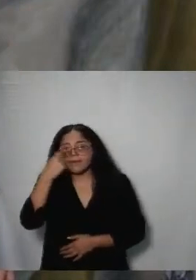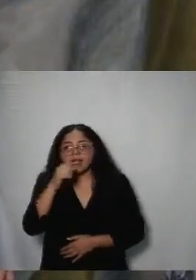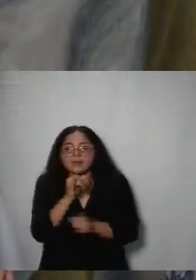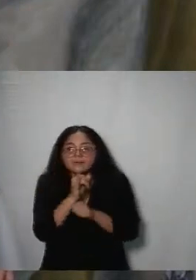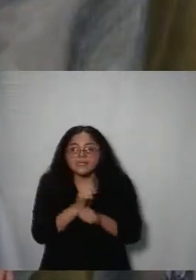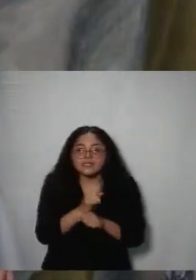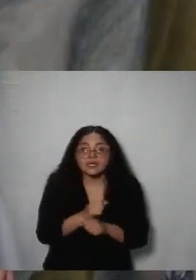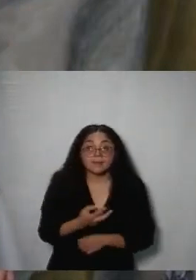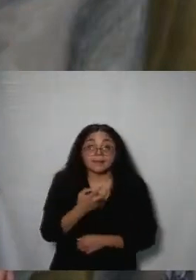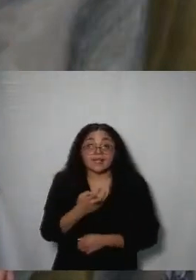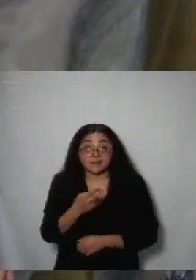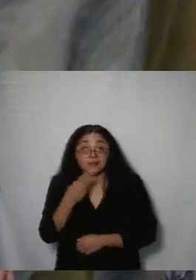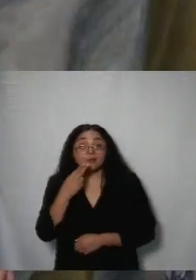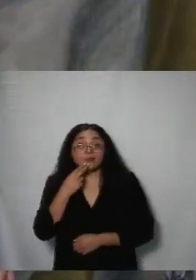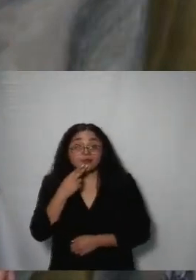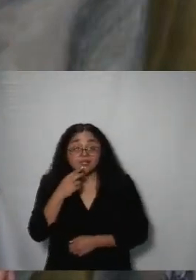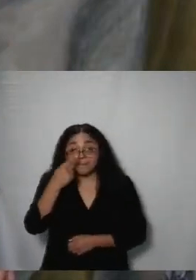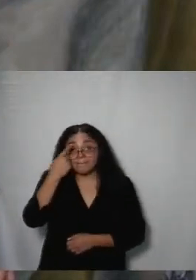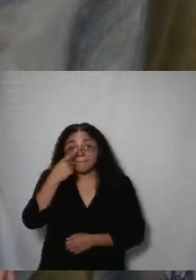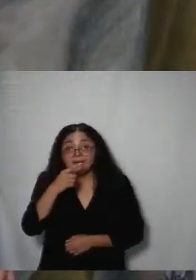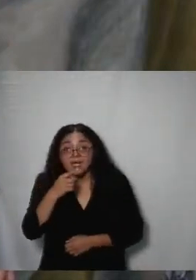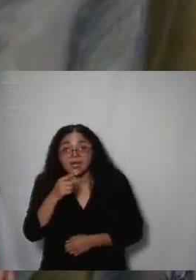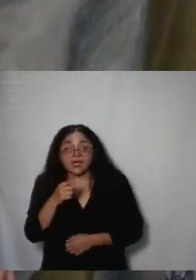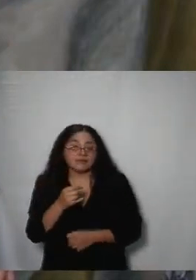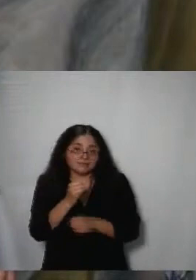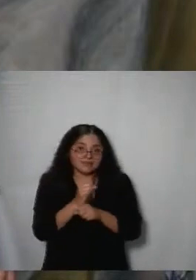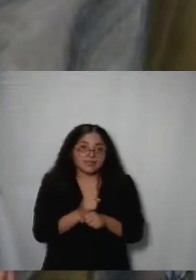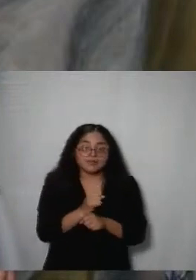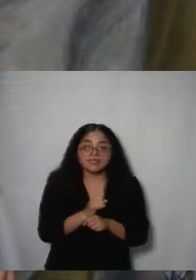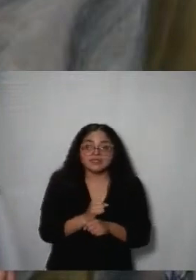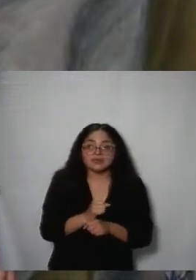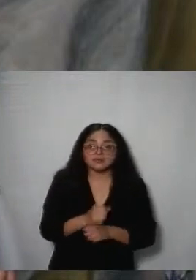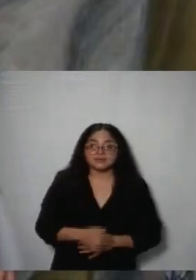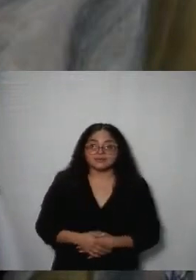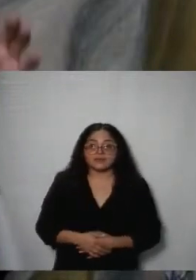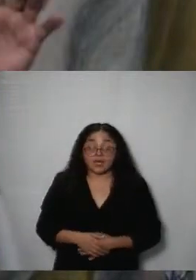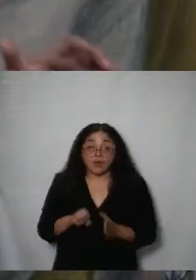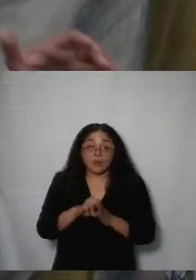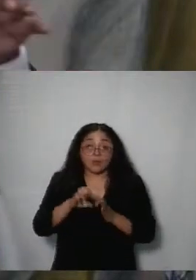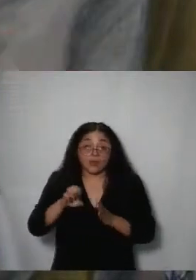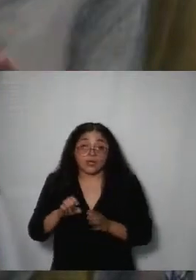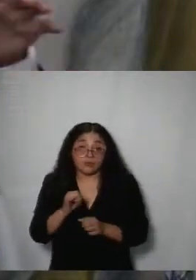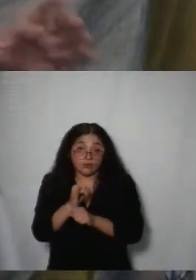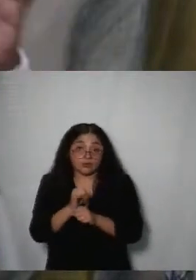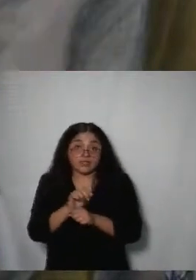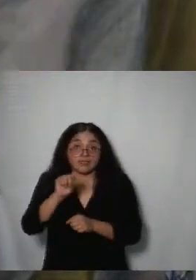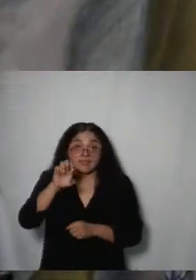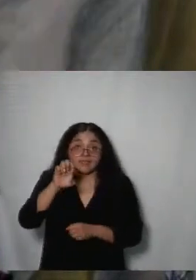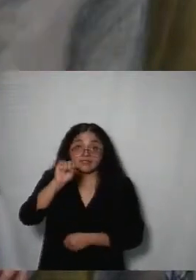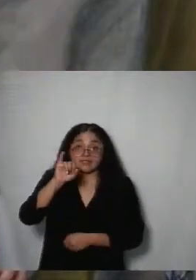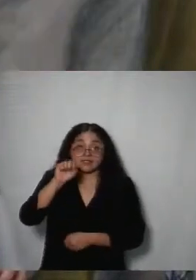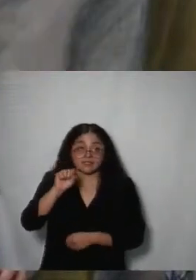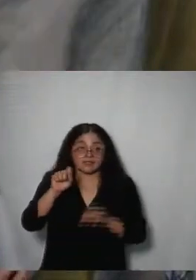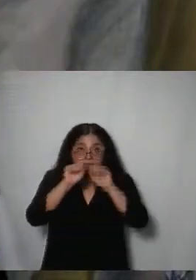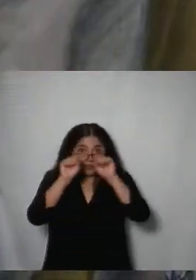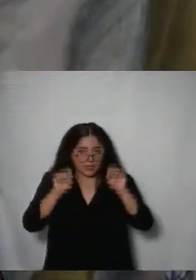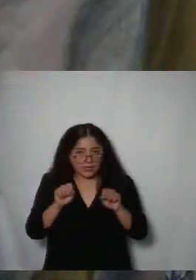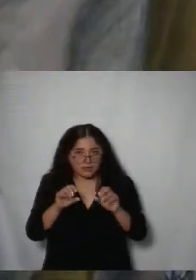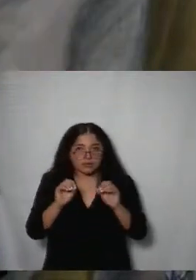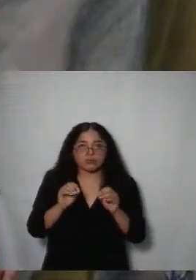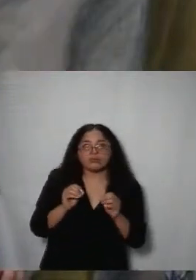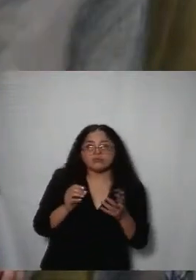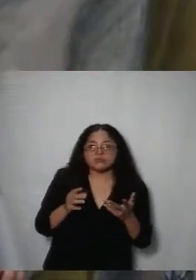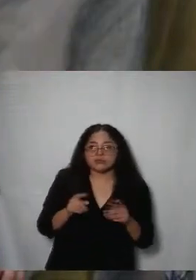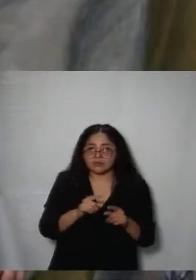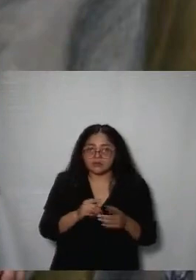una fuente muy útil por ejemplo al momento de estar realizando una investigación una tesis de licenciatura especialidad maestría o doctorado